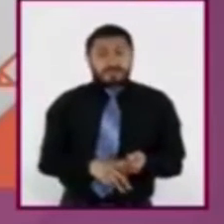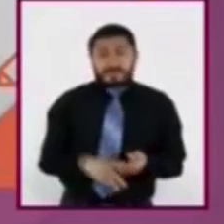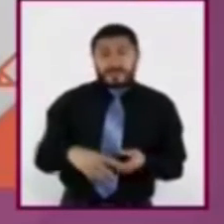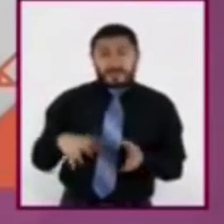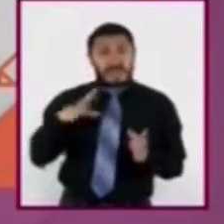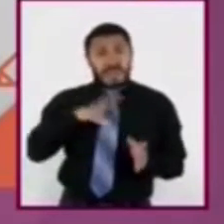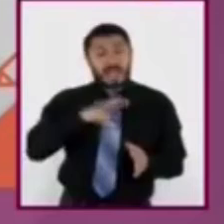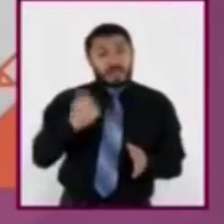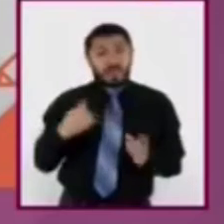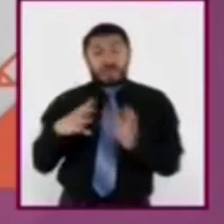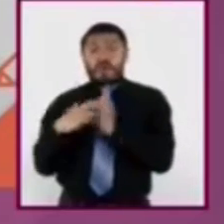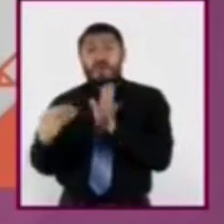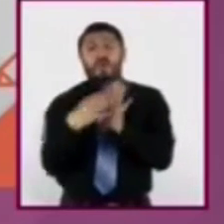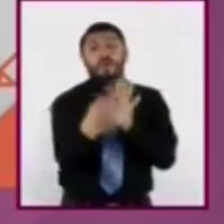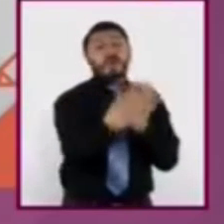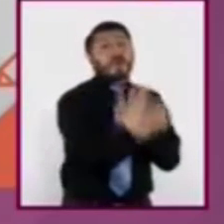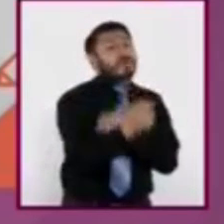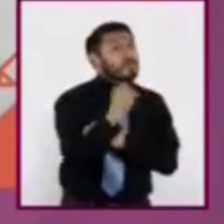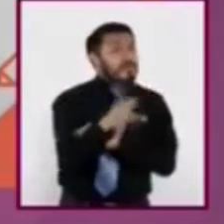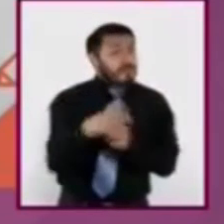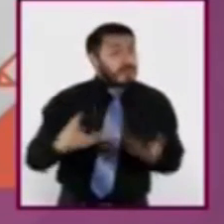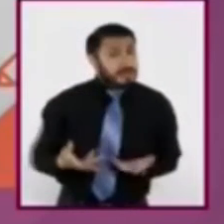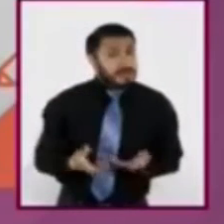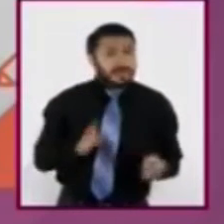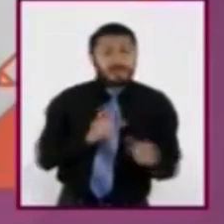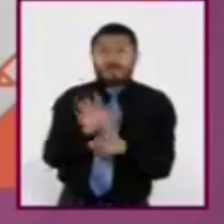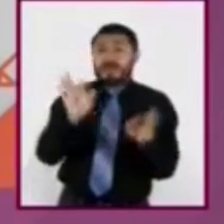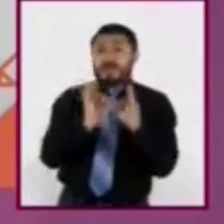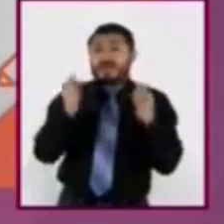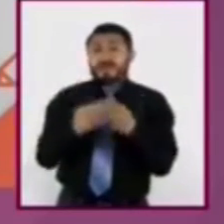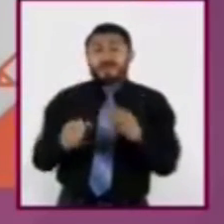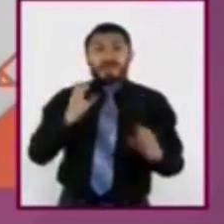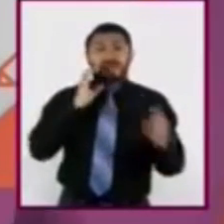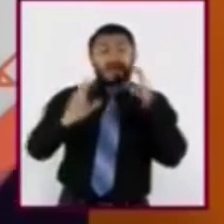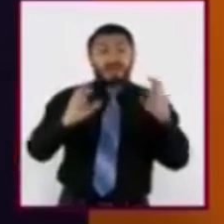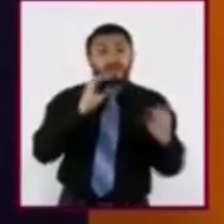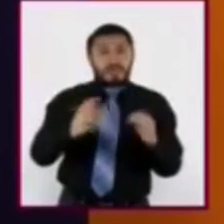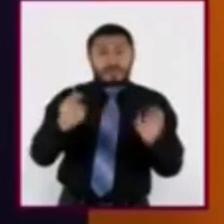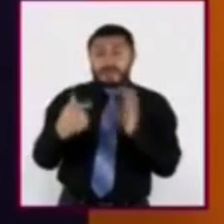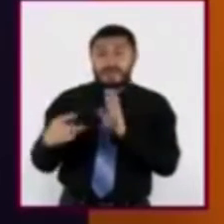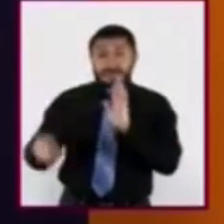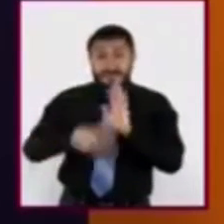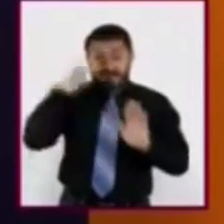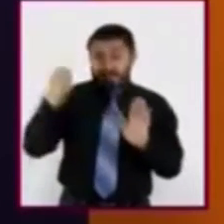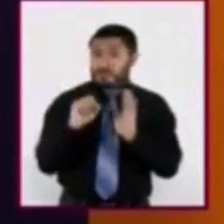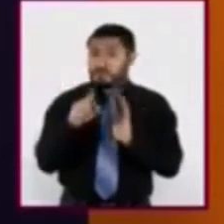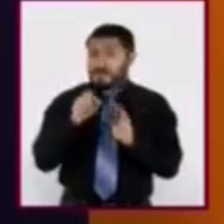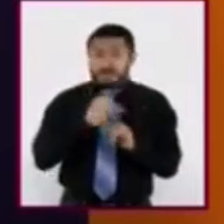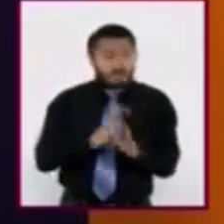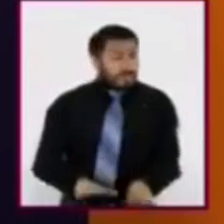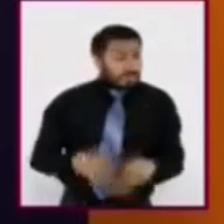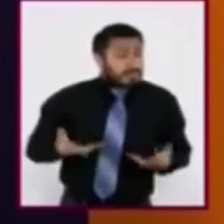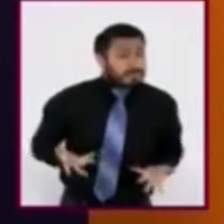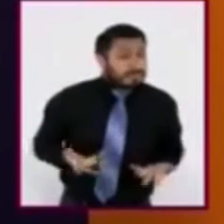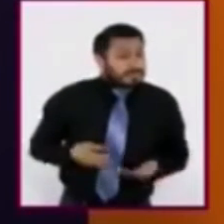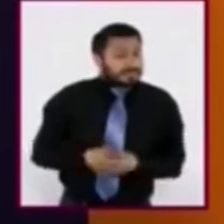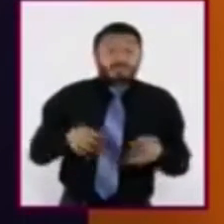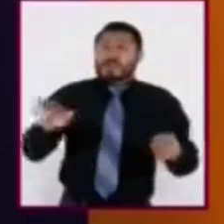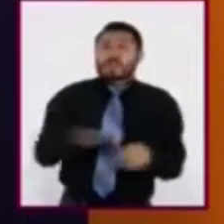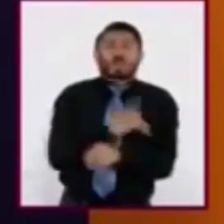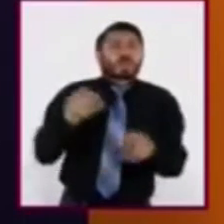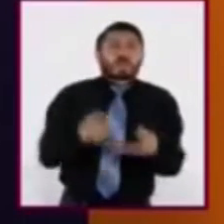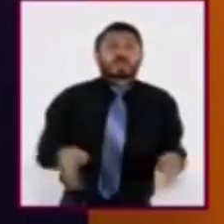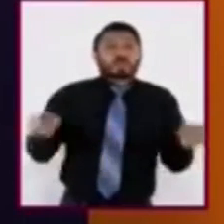en otro sitio? ¿De qué tipo son los medios en que se reitera? ¿Por qué es importante considerarlo,